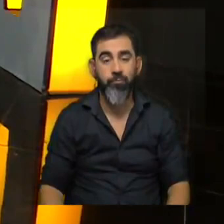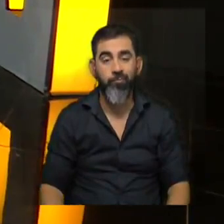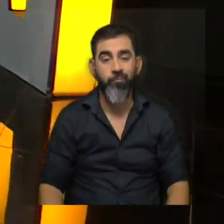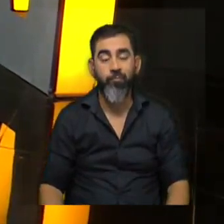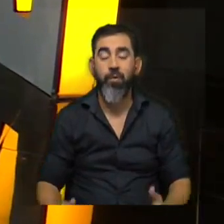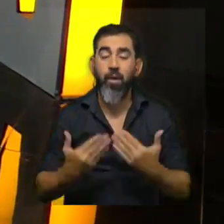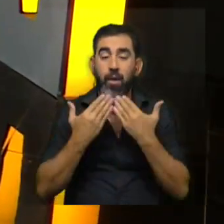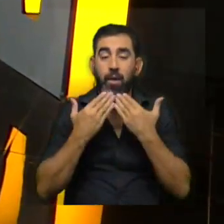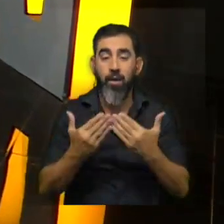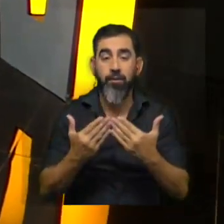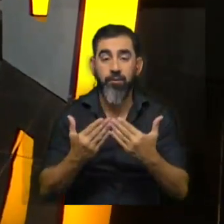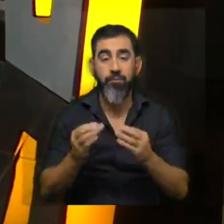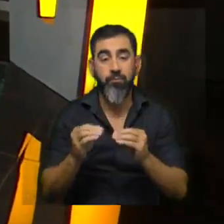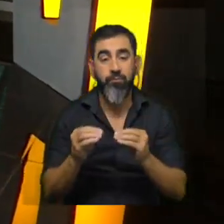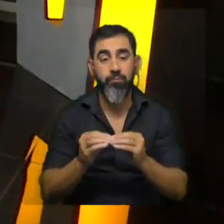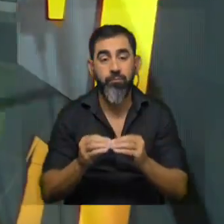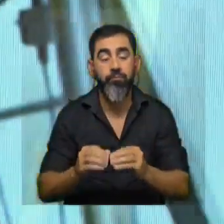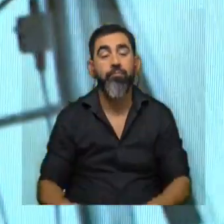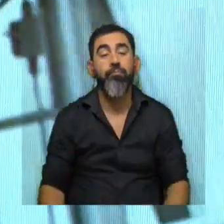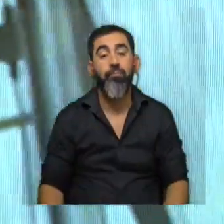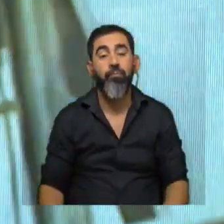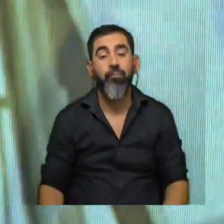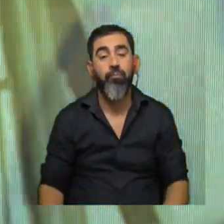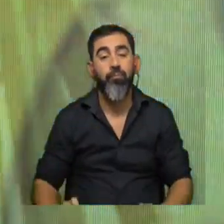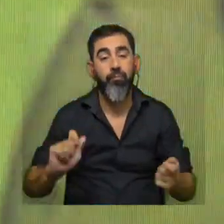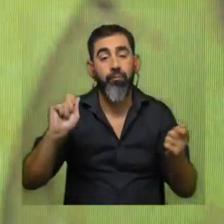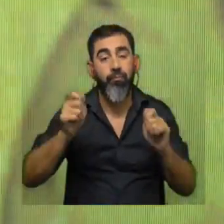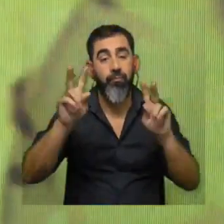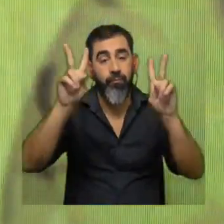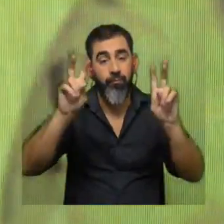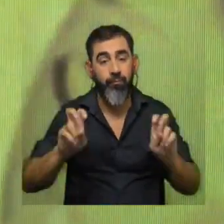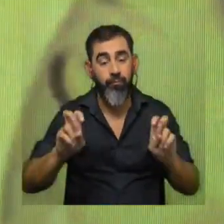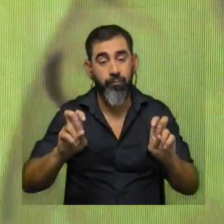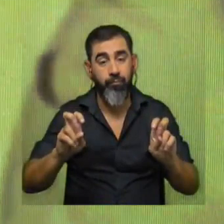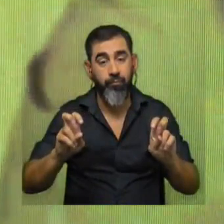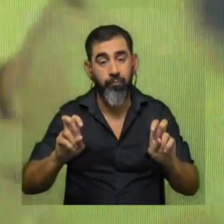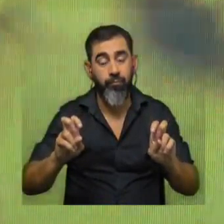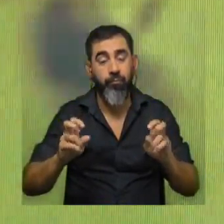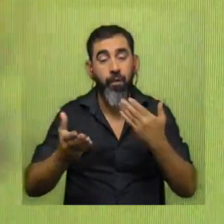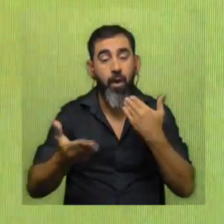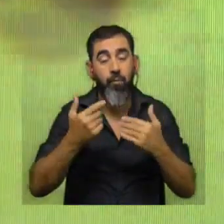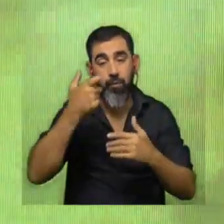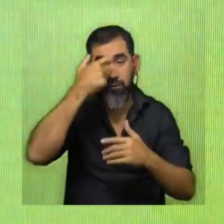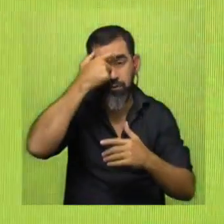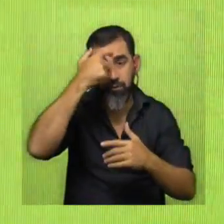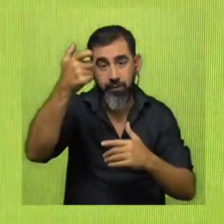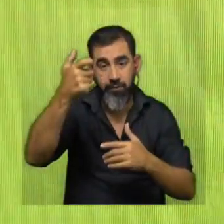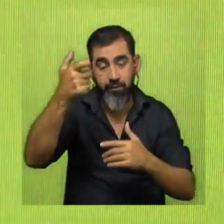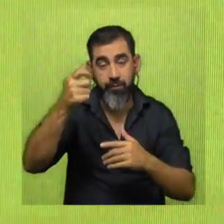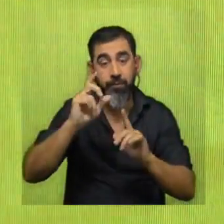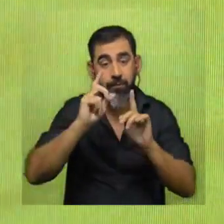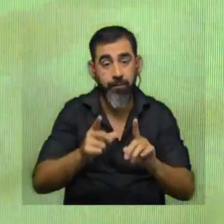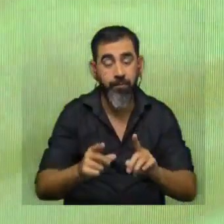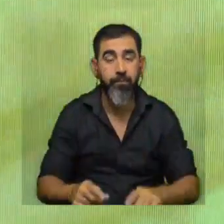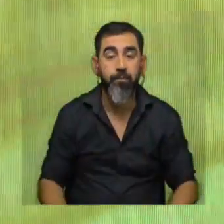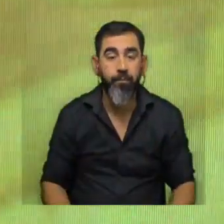gracias Daniela hasta la semana que viene y cambiamos de tema pero para seguir hablando de ciencia cercana porque